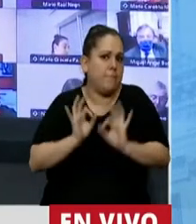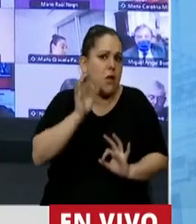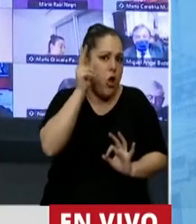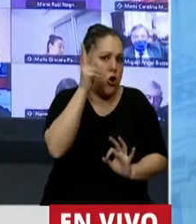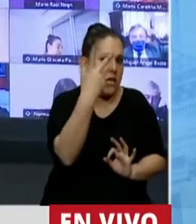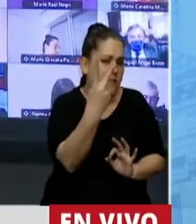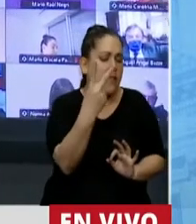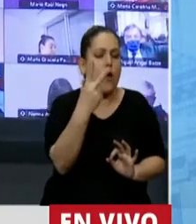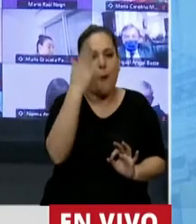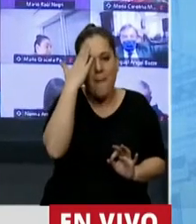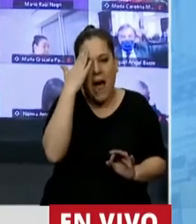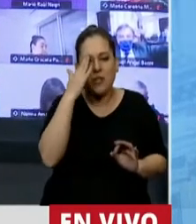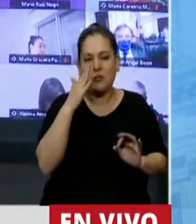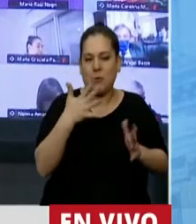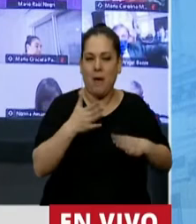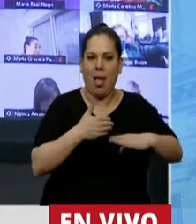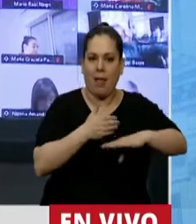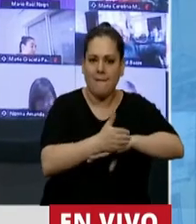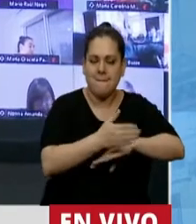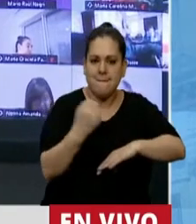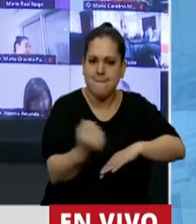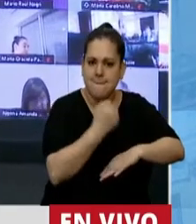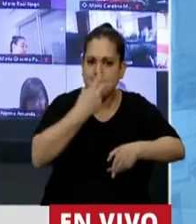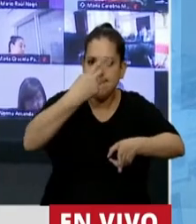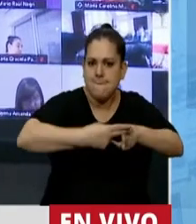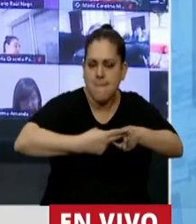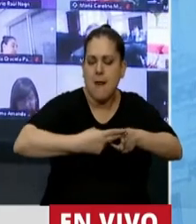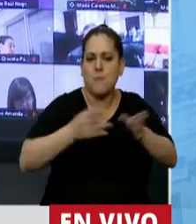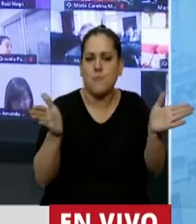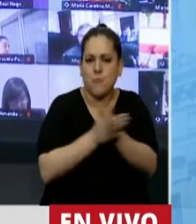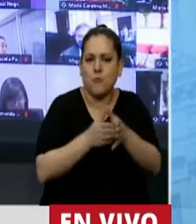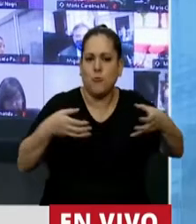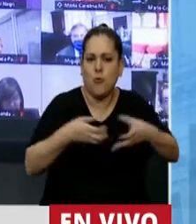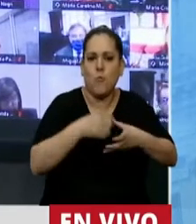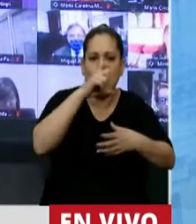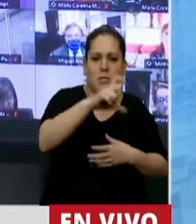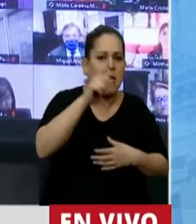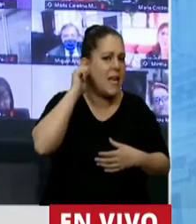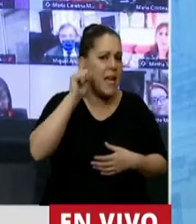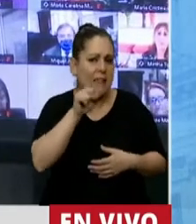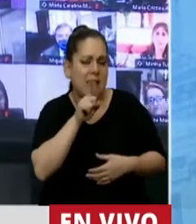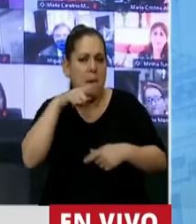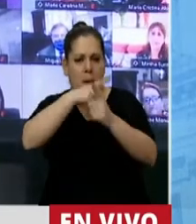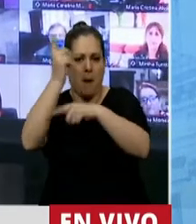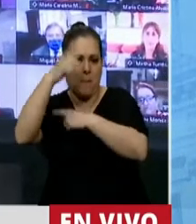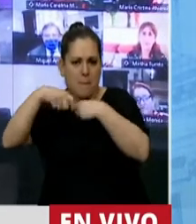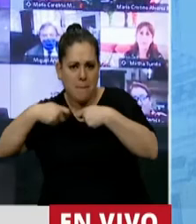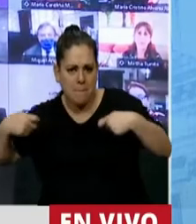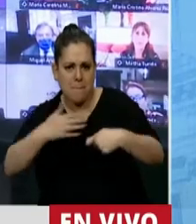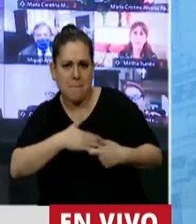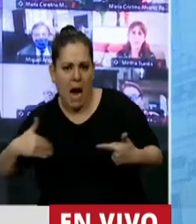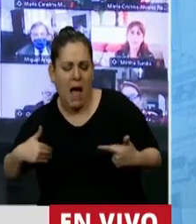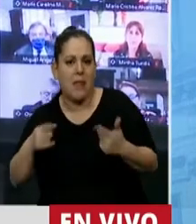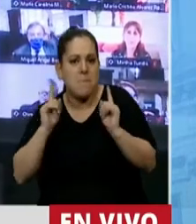son ese marzo entrando a la plaza o tratando de entrar a la plaza con la CGT y con las madres. Y ese abril del 82, donde esa misma